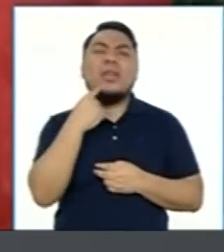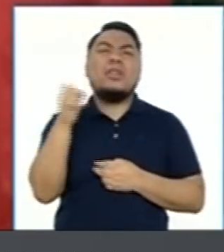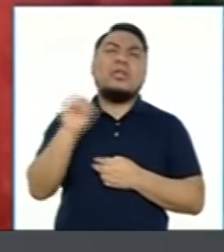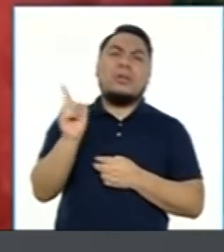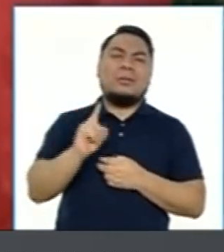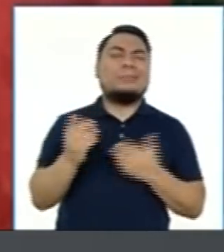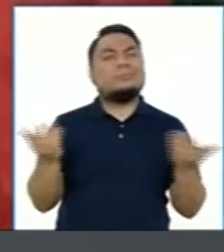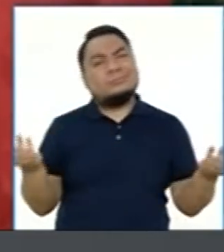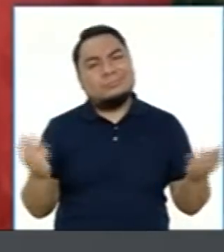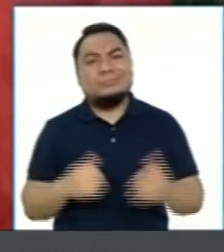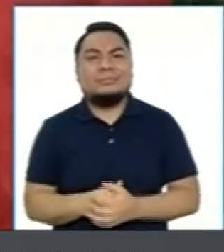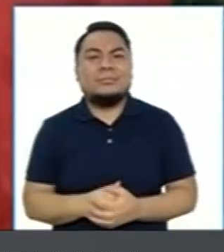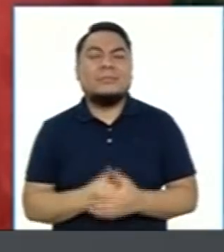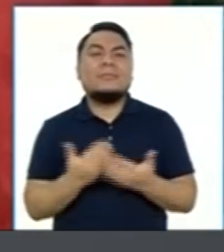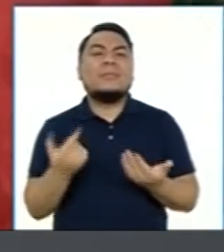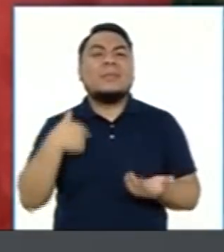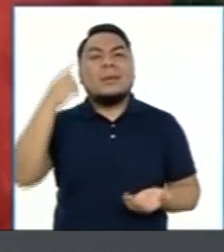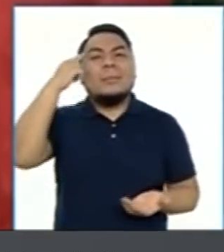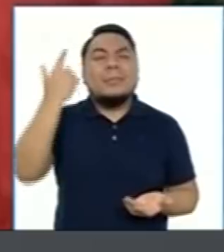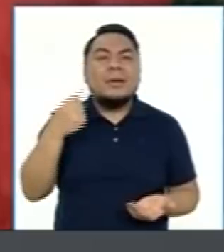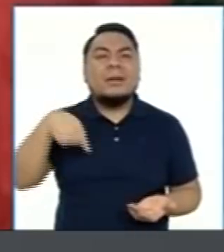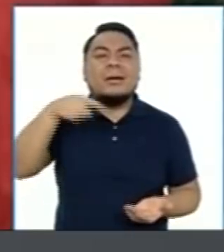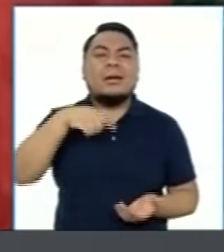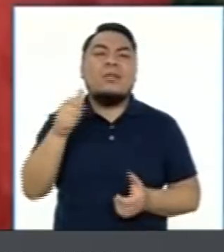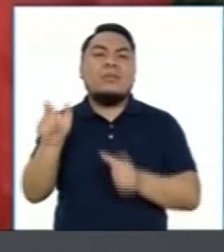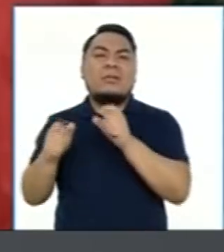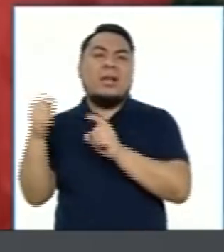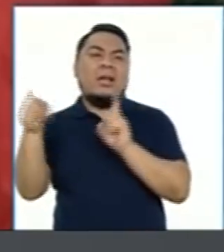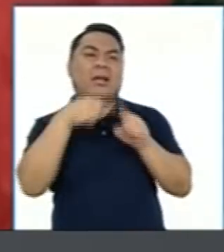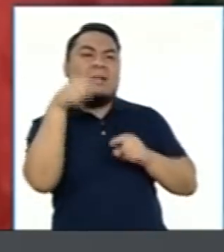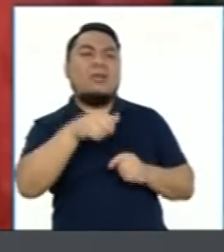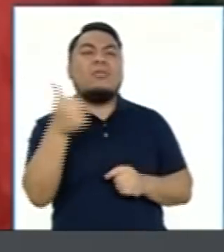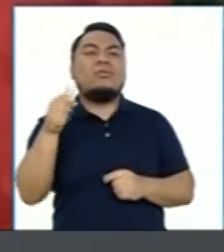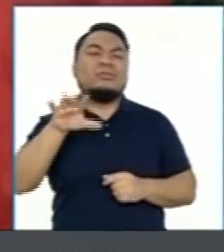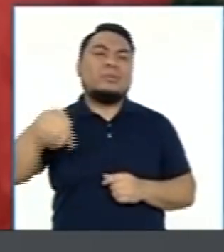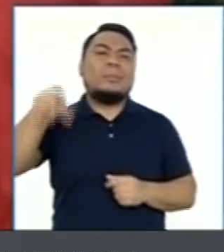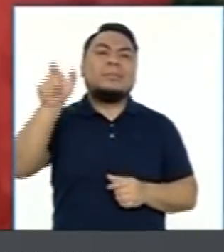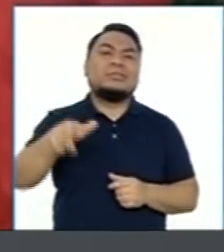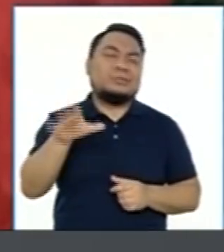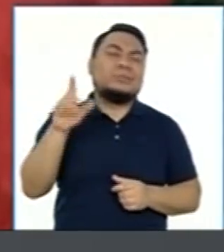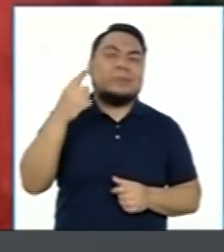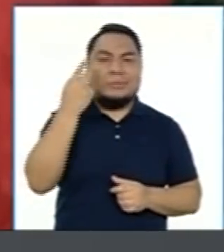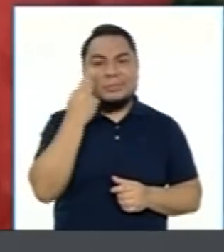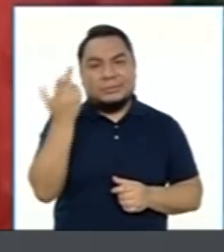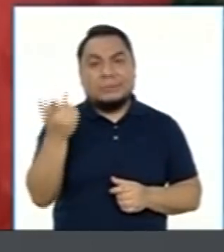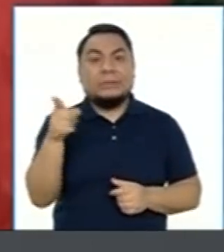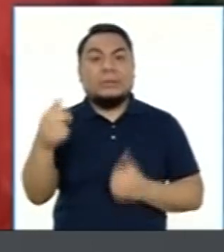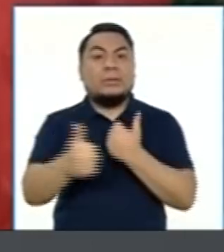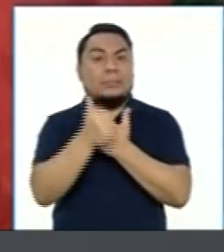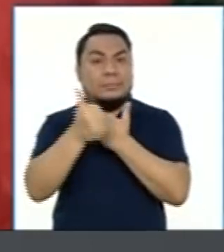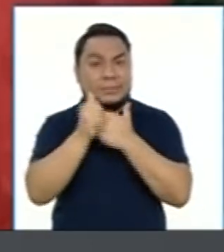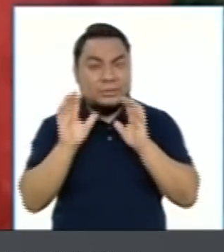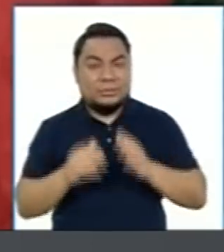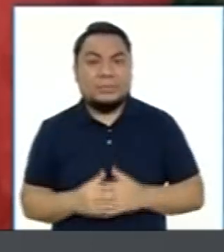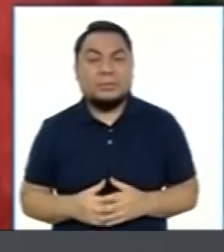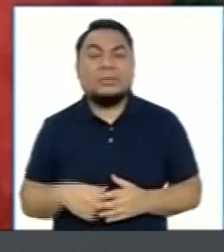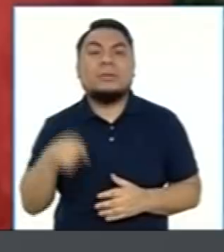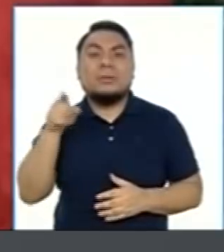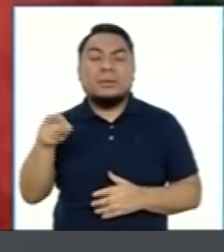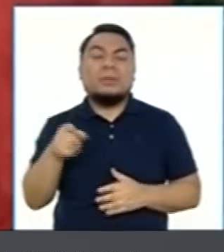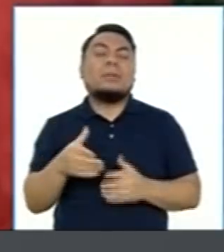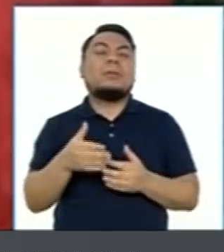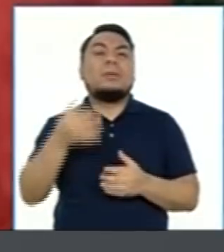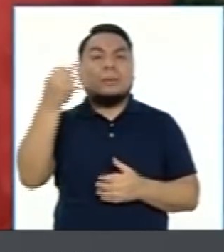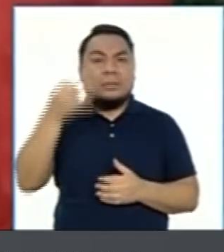Me parece que más la crítica viene por otro lado. Y eso es peligroso. Y eso